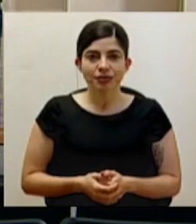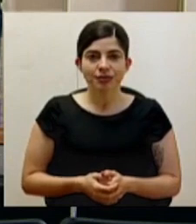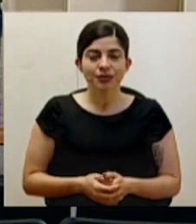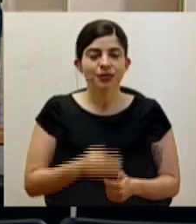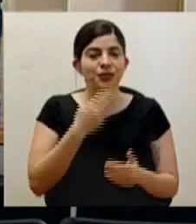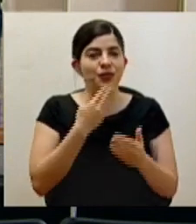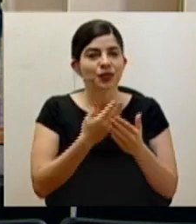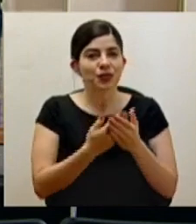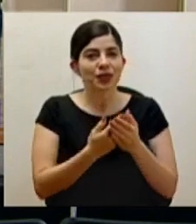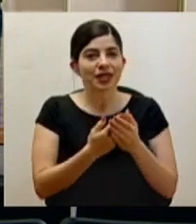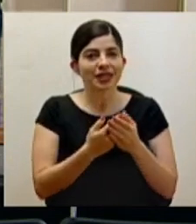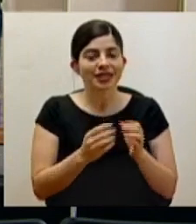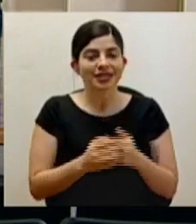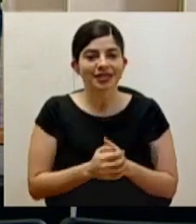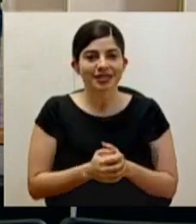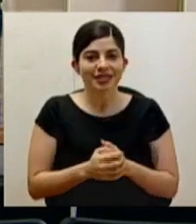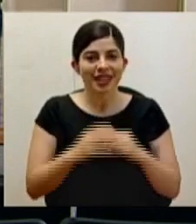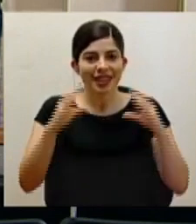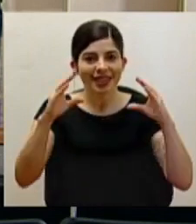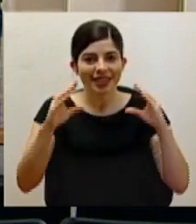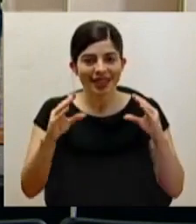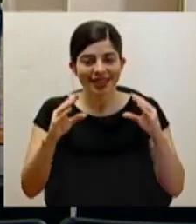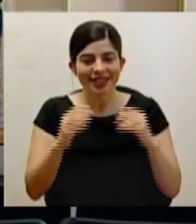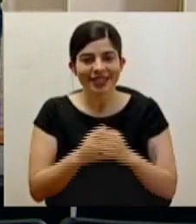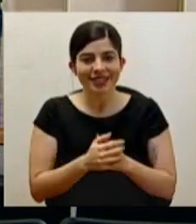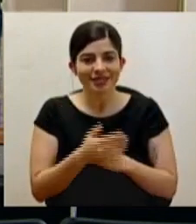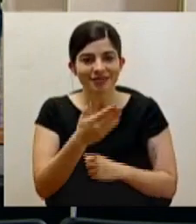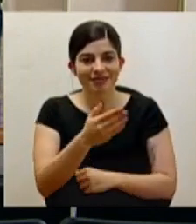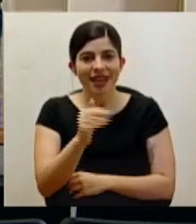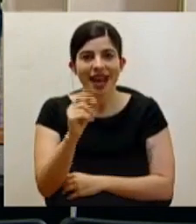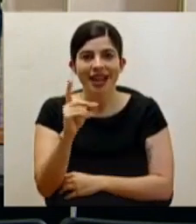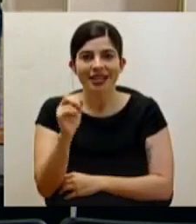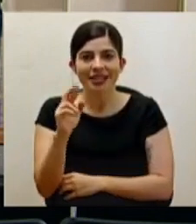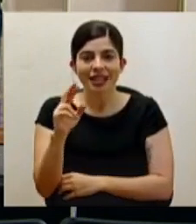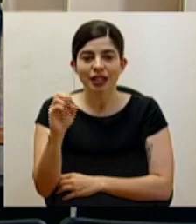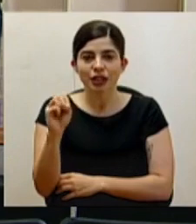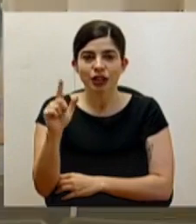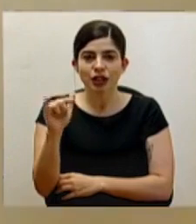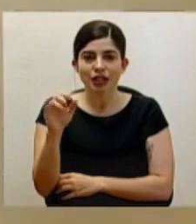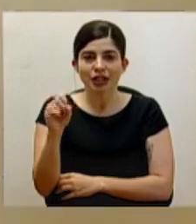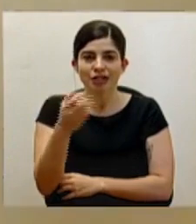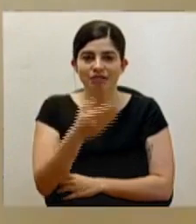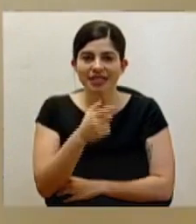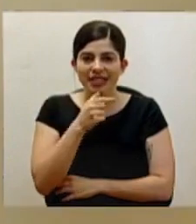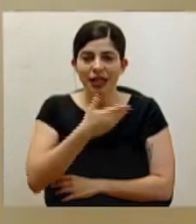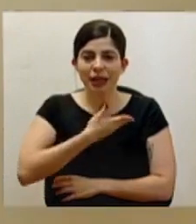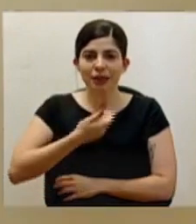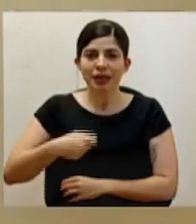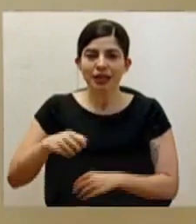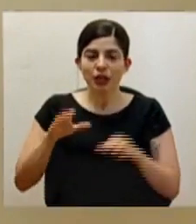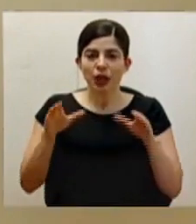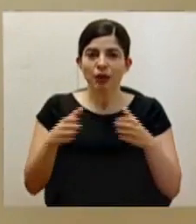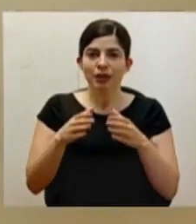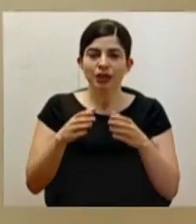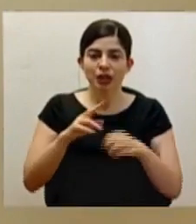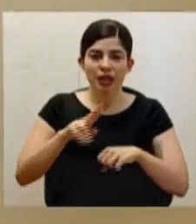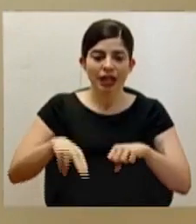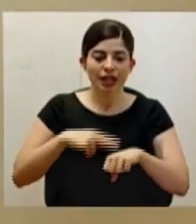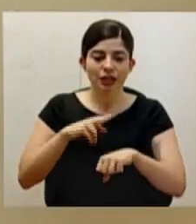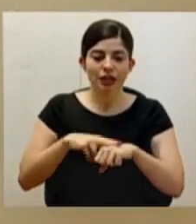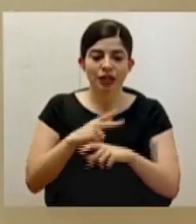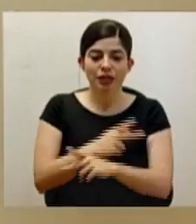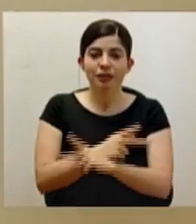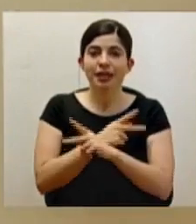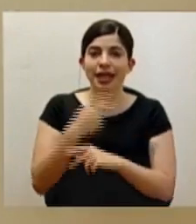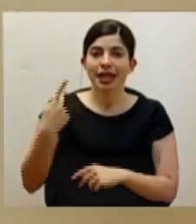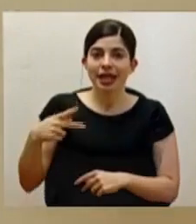Muy buenas tardes a don Alexander Solís, presidente de la Comisión Nacional de